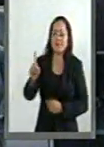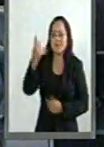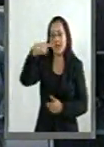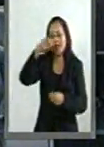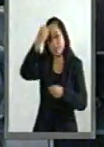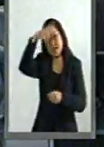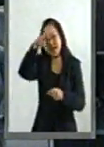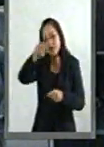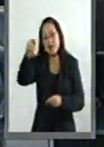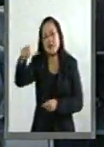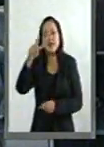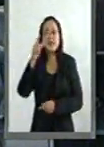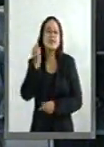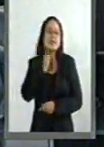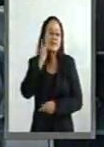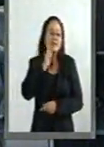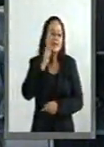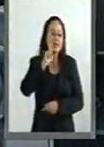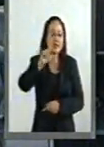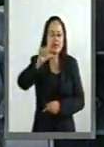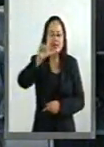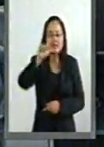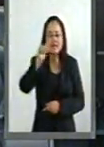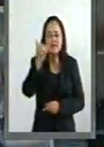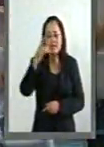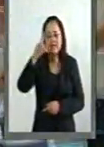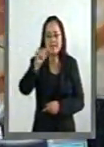contra la senadora Laida Sanzores San Román.